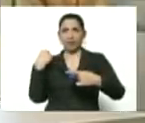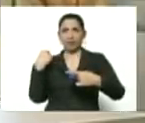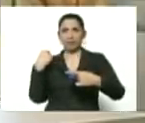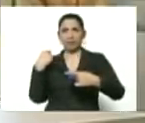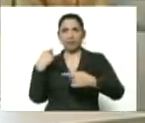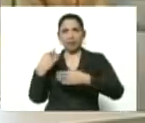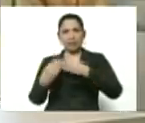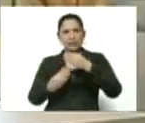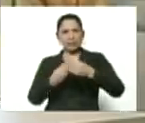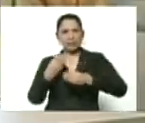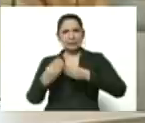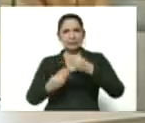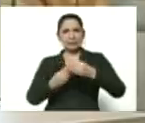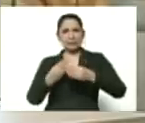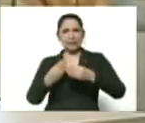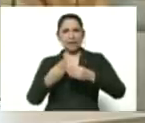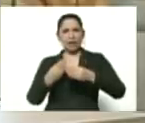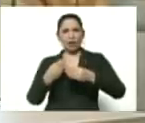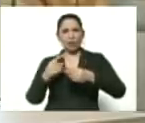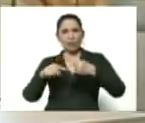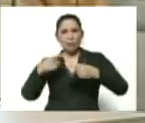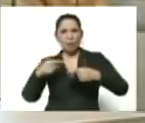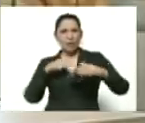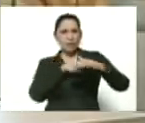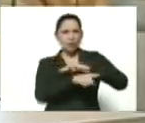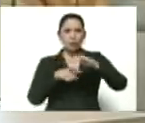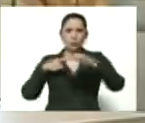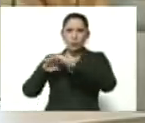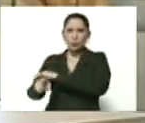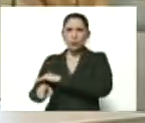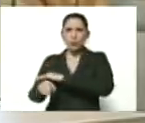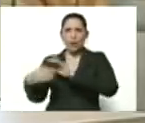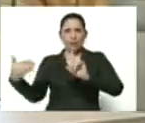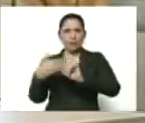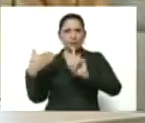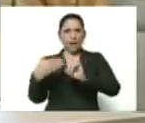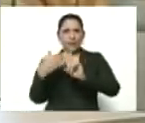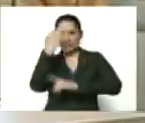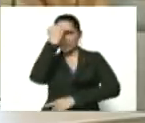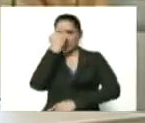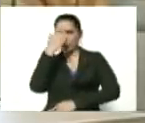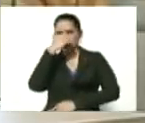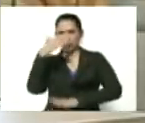incursión mercenaria y el ataque terrorista contra Venezuela?